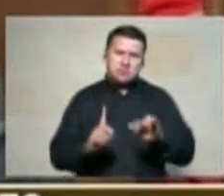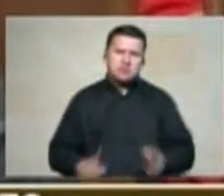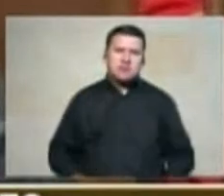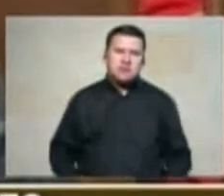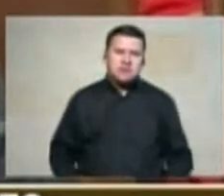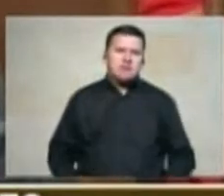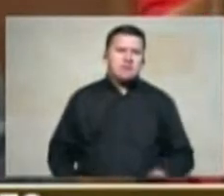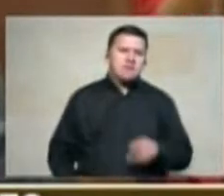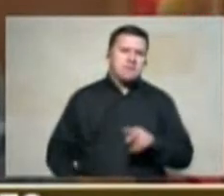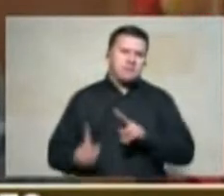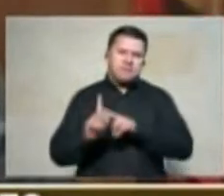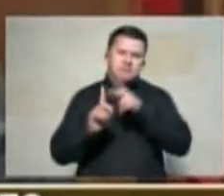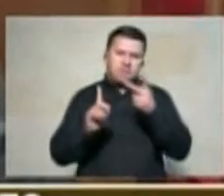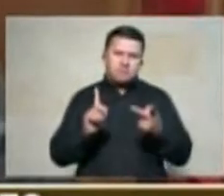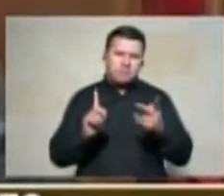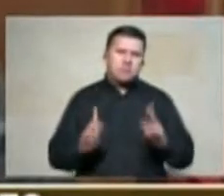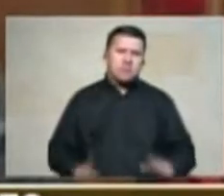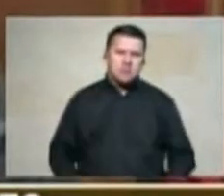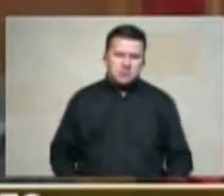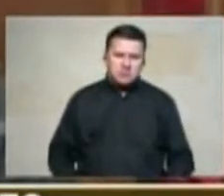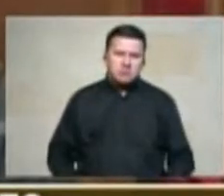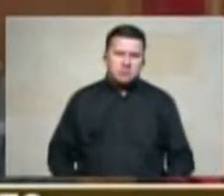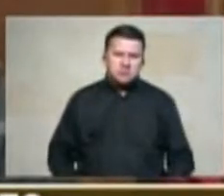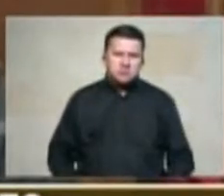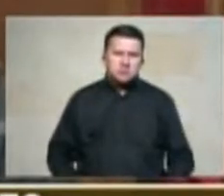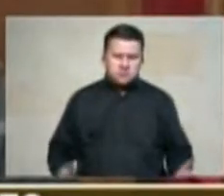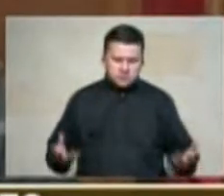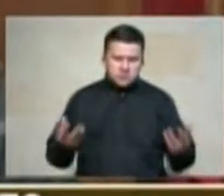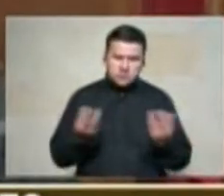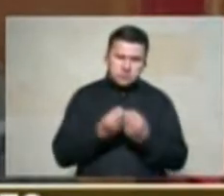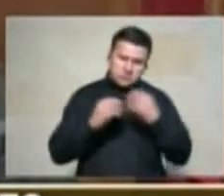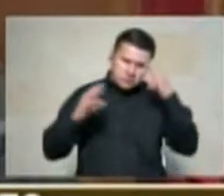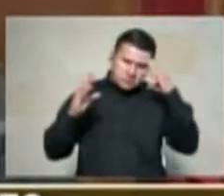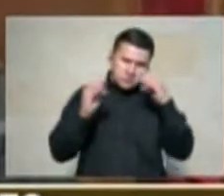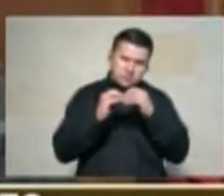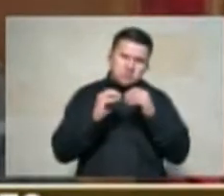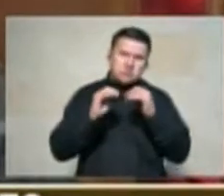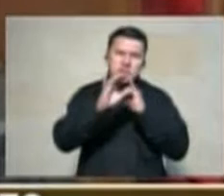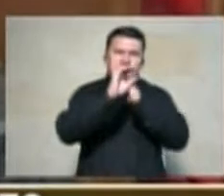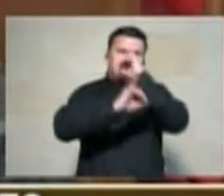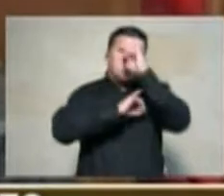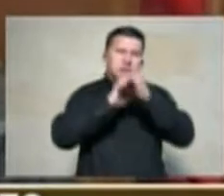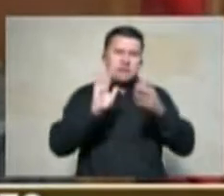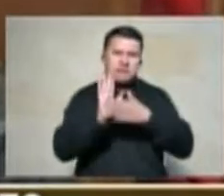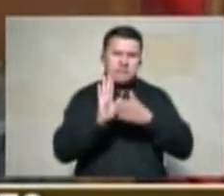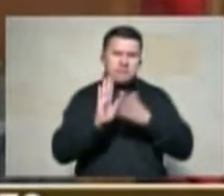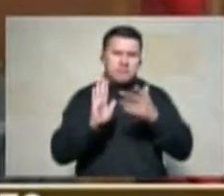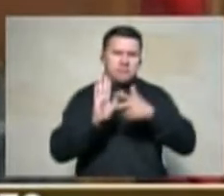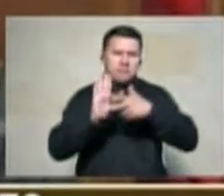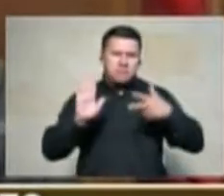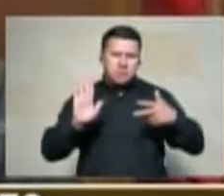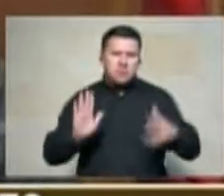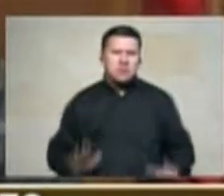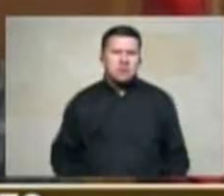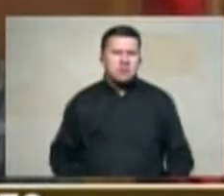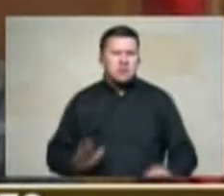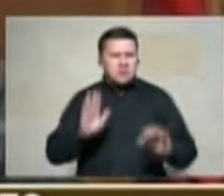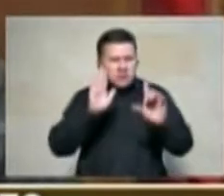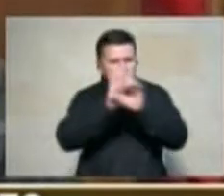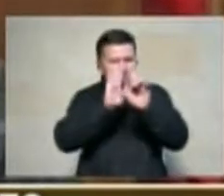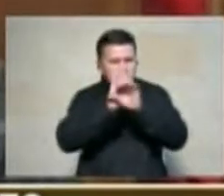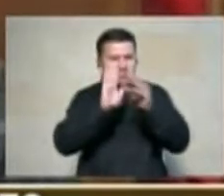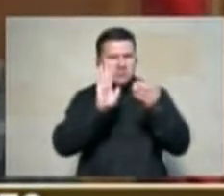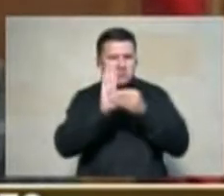de acuerdo a los tratados internacionales a la constitución y a la ley tienen muchos derechos